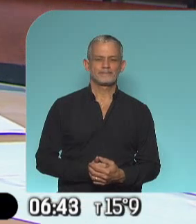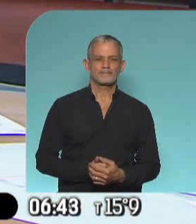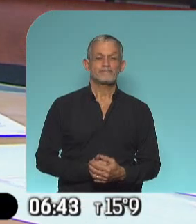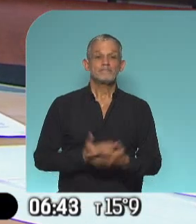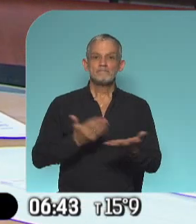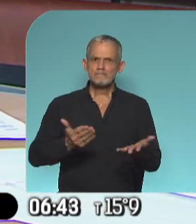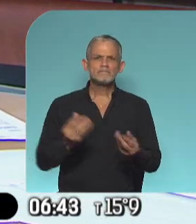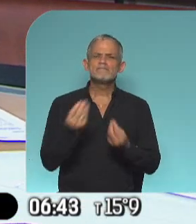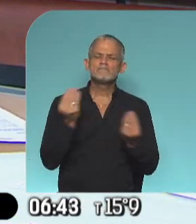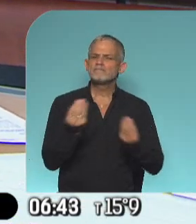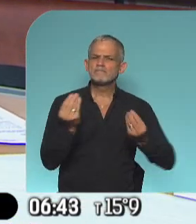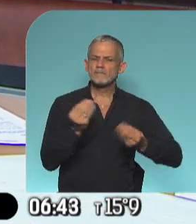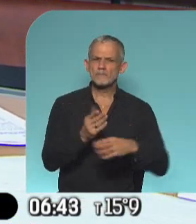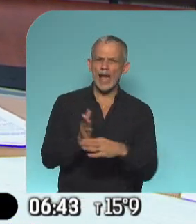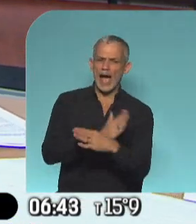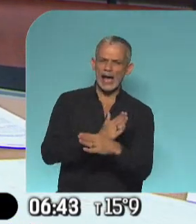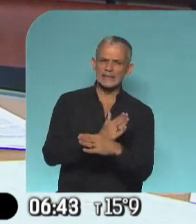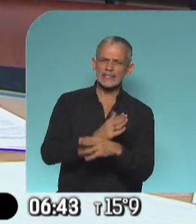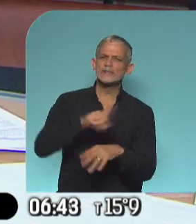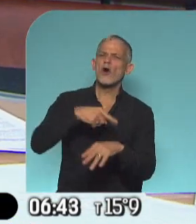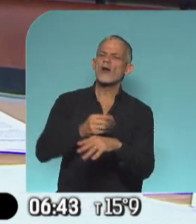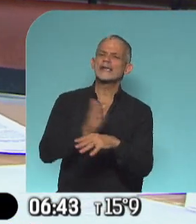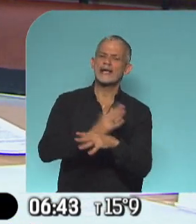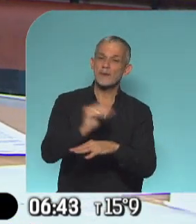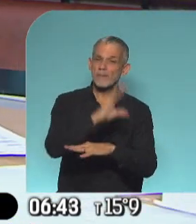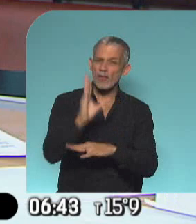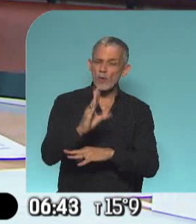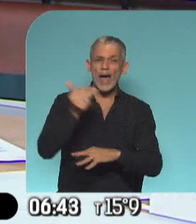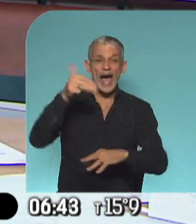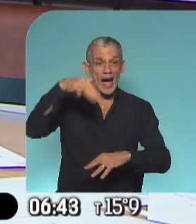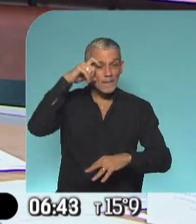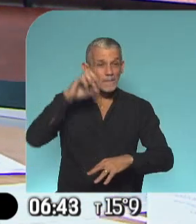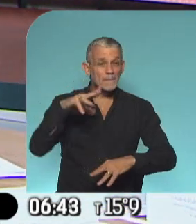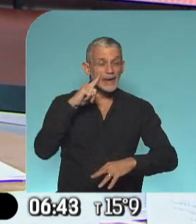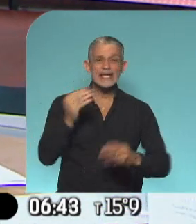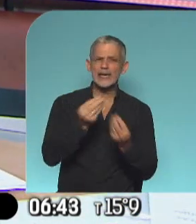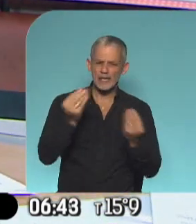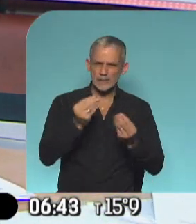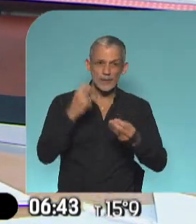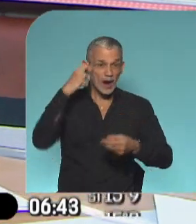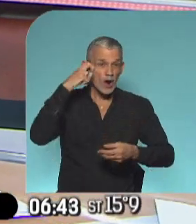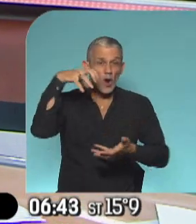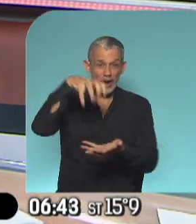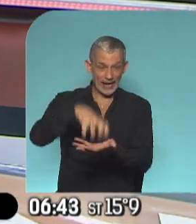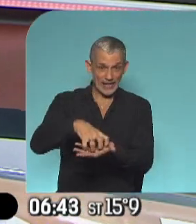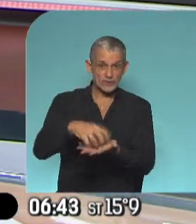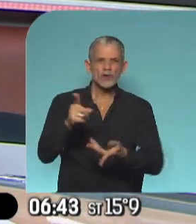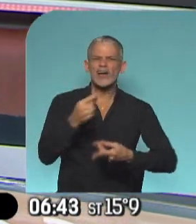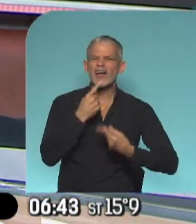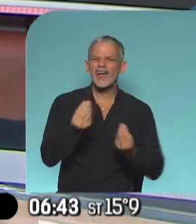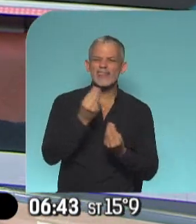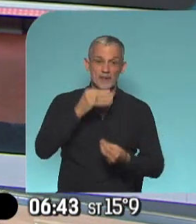Bueno, ¿qué sucedía horas antes de la renuncia finalmente en horas de la madrugada de Ameri? Bueno, esto pasaba en el Congreso. Esto decía